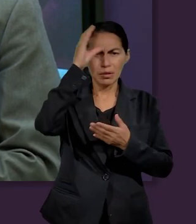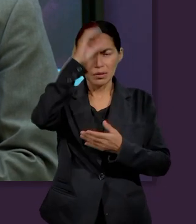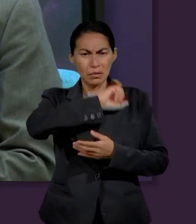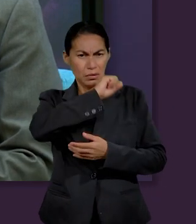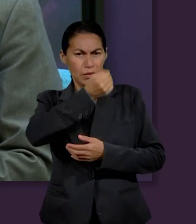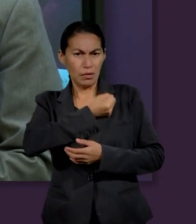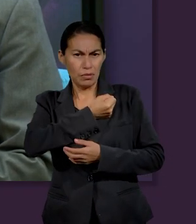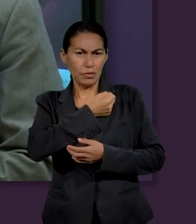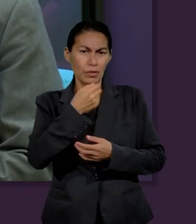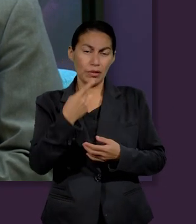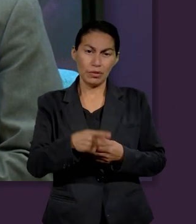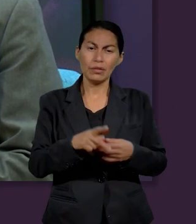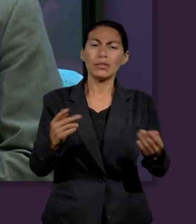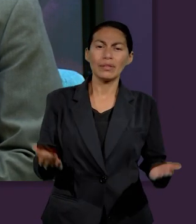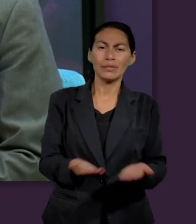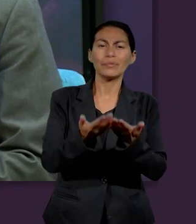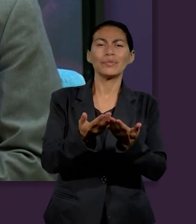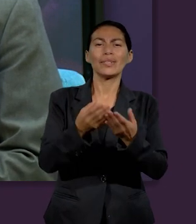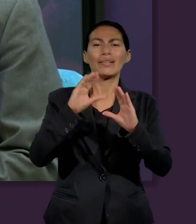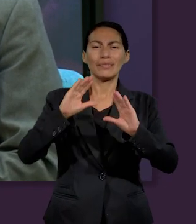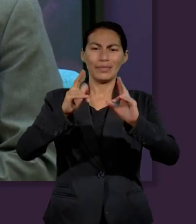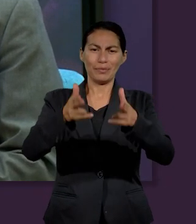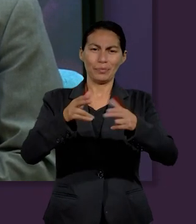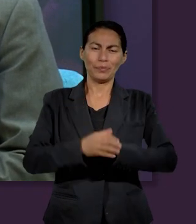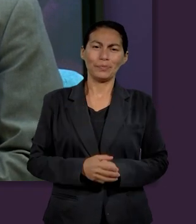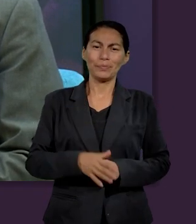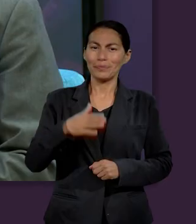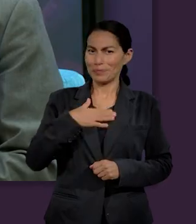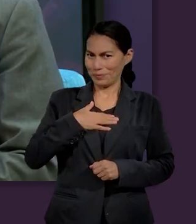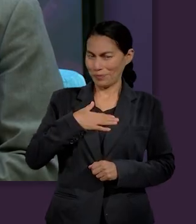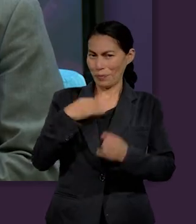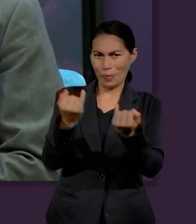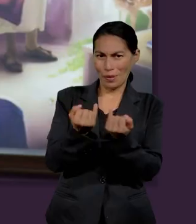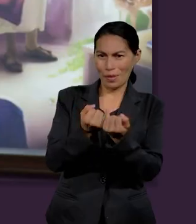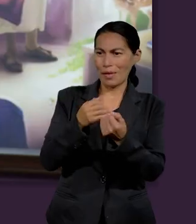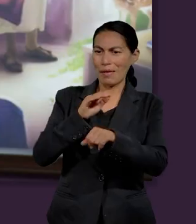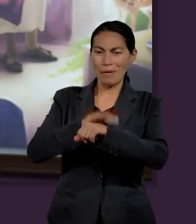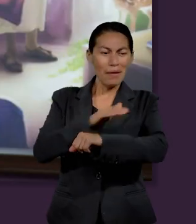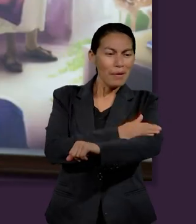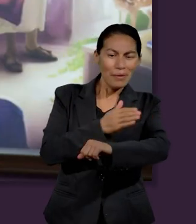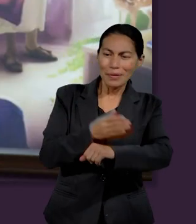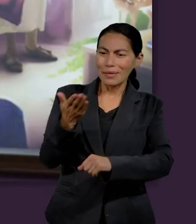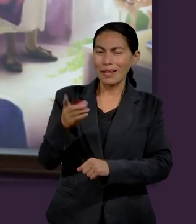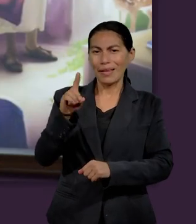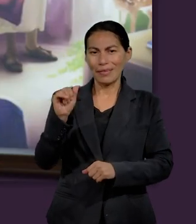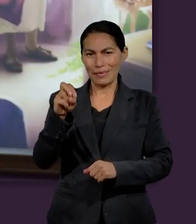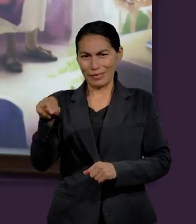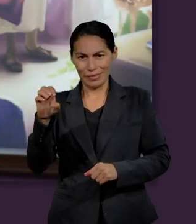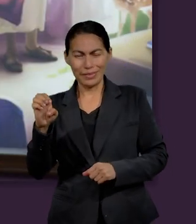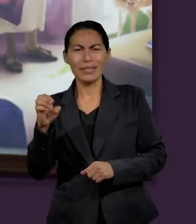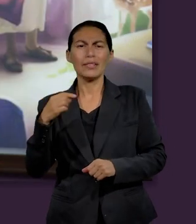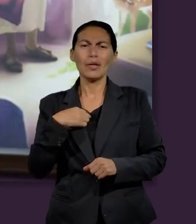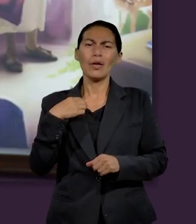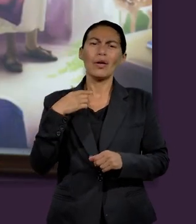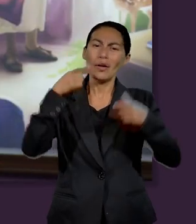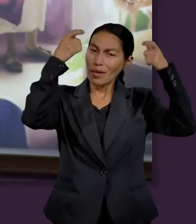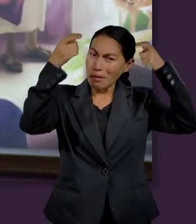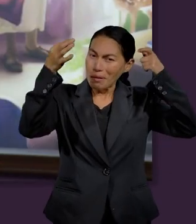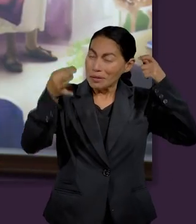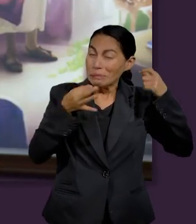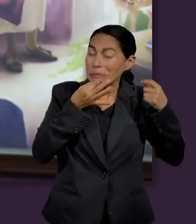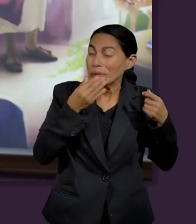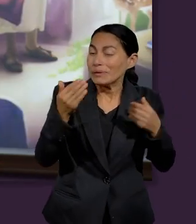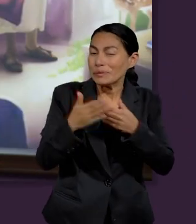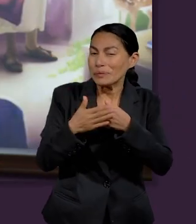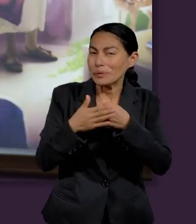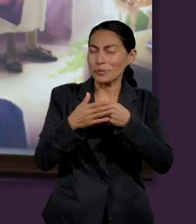especialidad en ciencias en la salud. Soy originario de Tonalá, Chiapas. Yo, al igual que mi compañera Diane, soy graduanda, estoy en